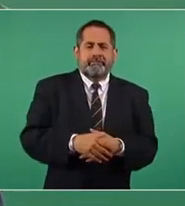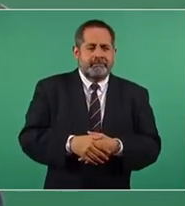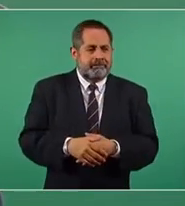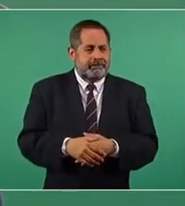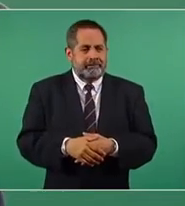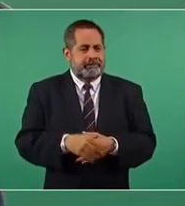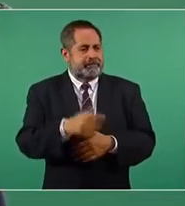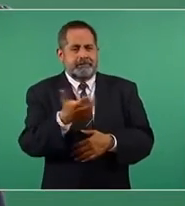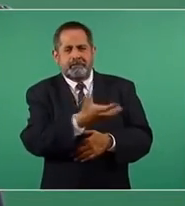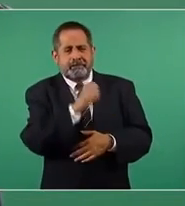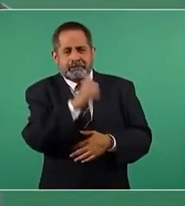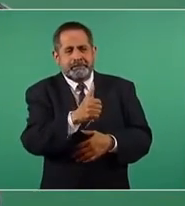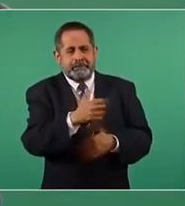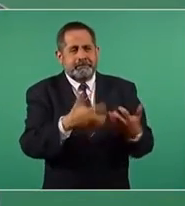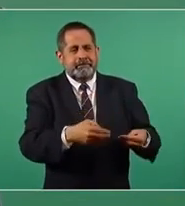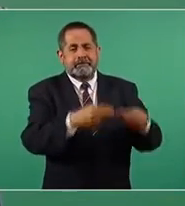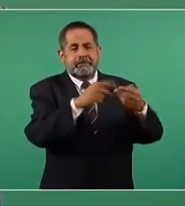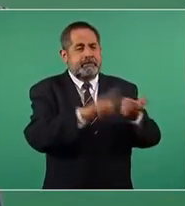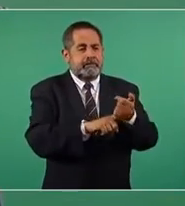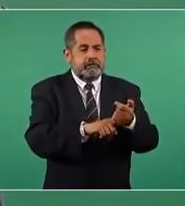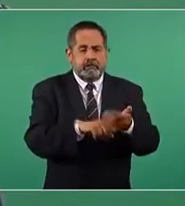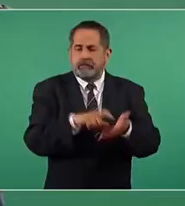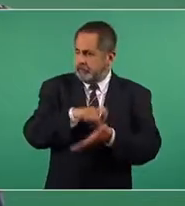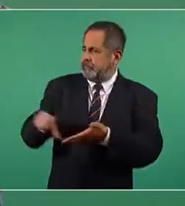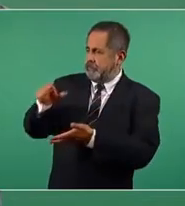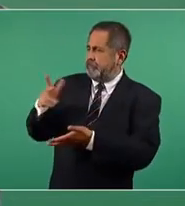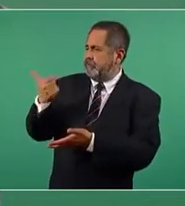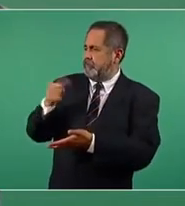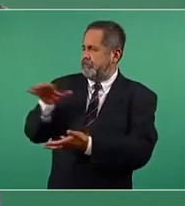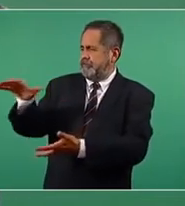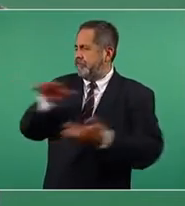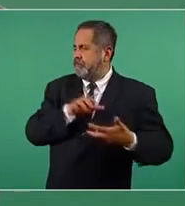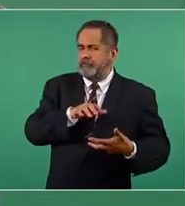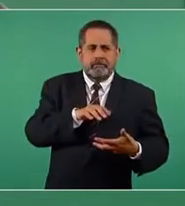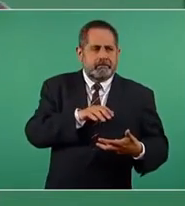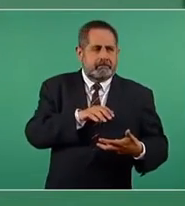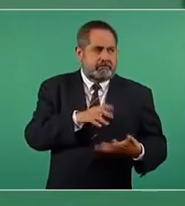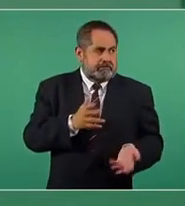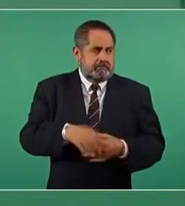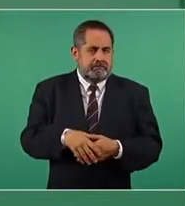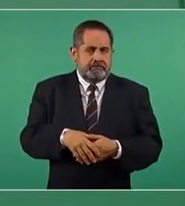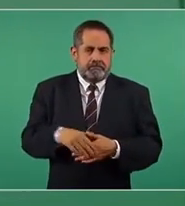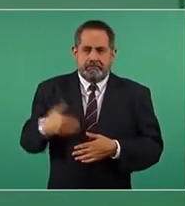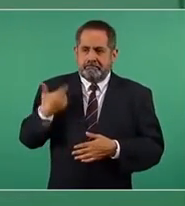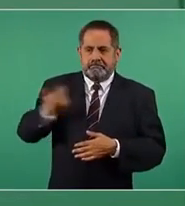las plantas termoeléctricas, pero sí se compró el gas. Y ahora tenemos